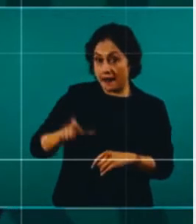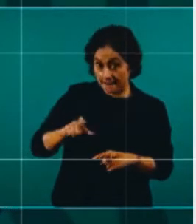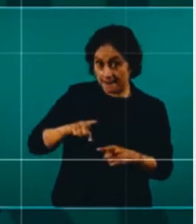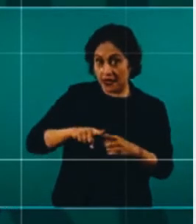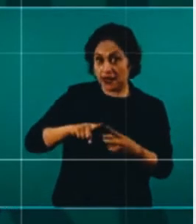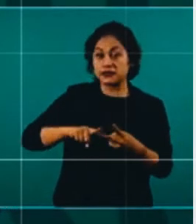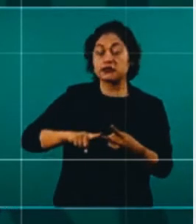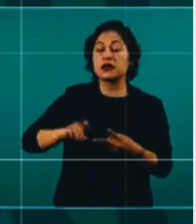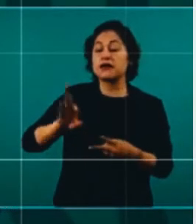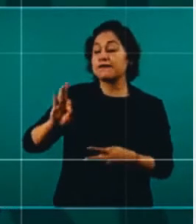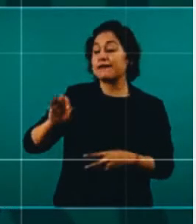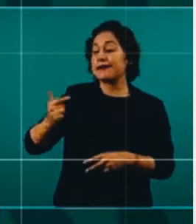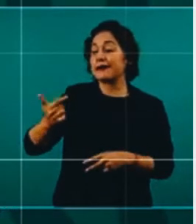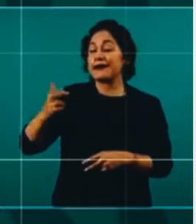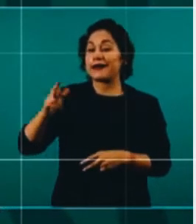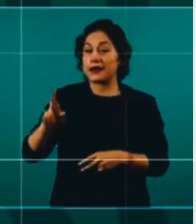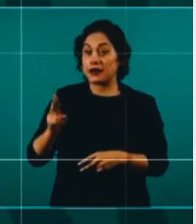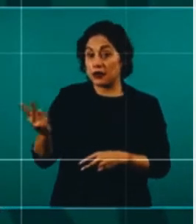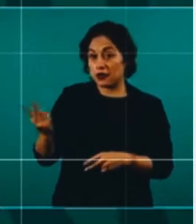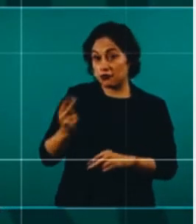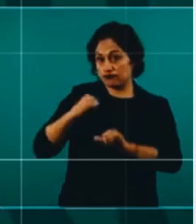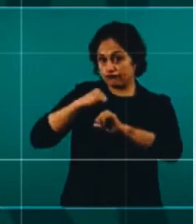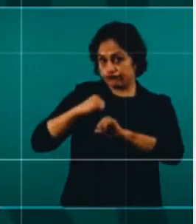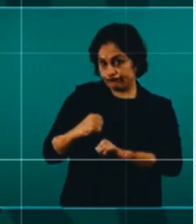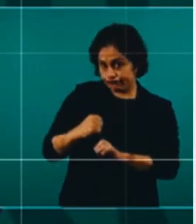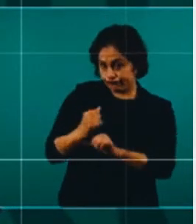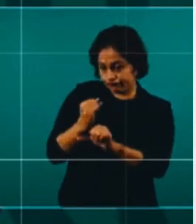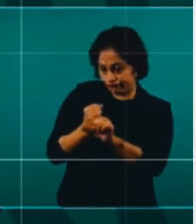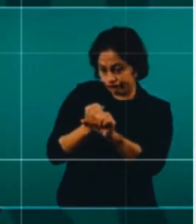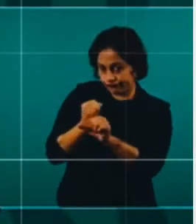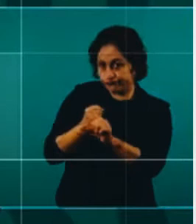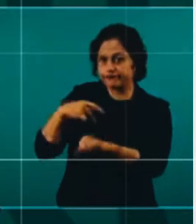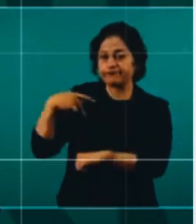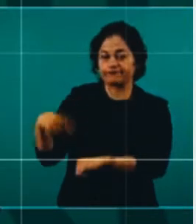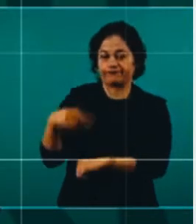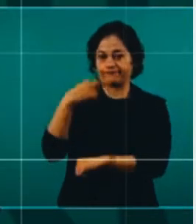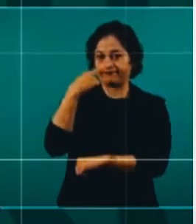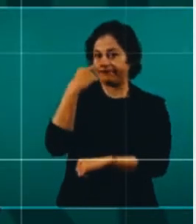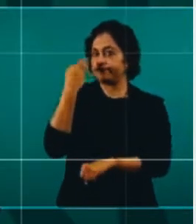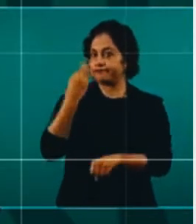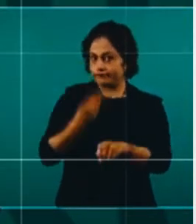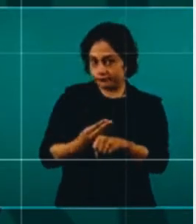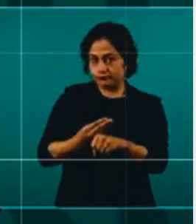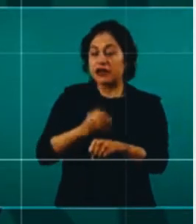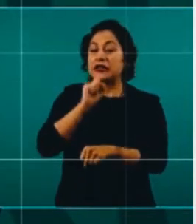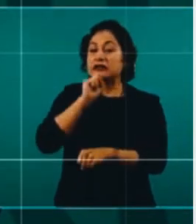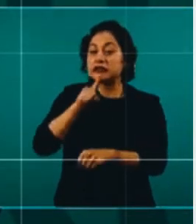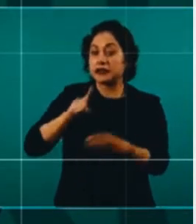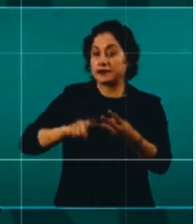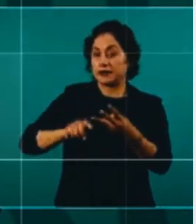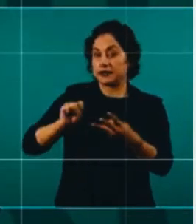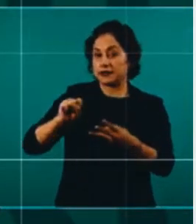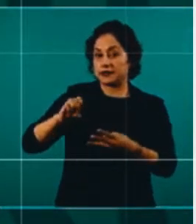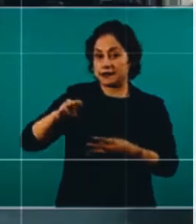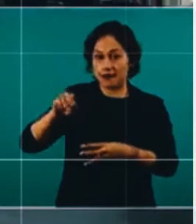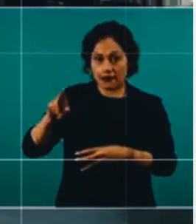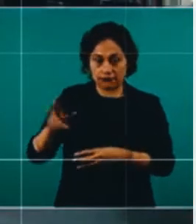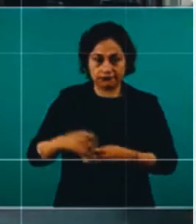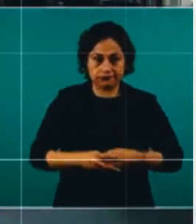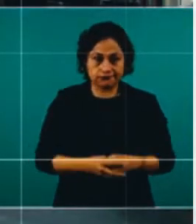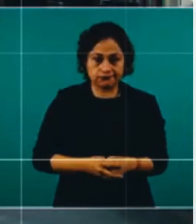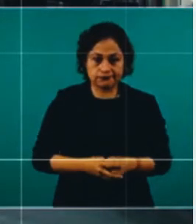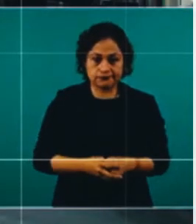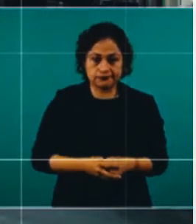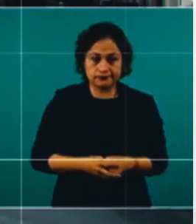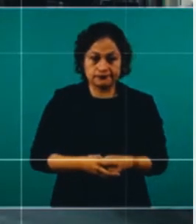General de la República y la Secretaría de Medio Ambiente. Ante las críticas de